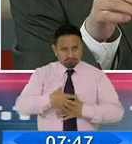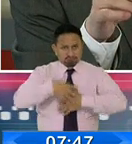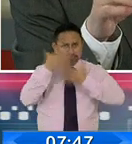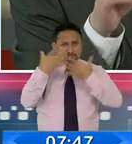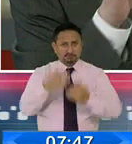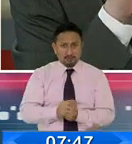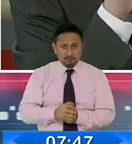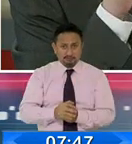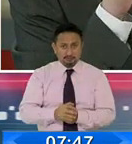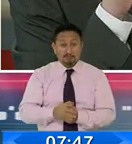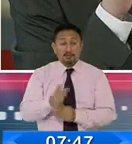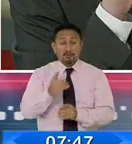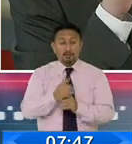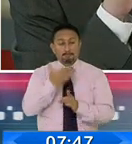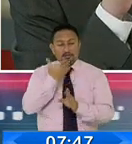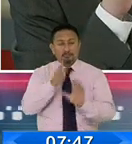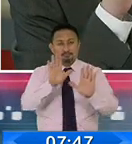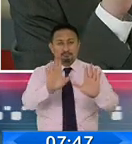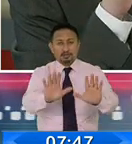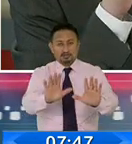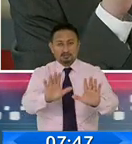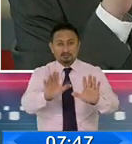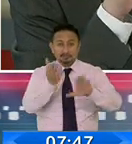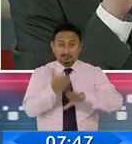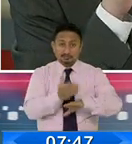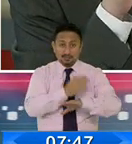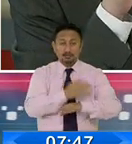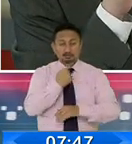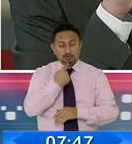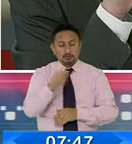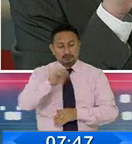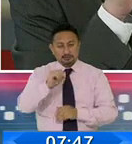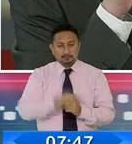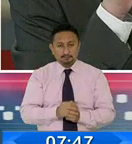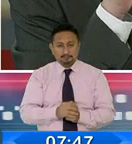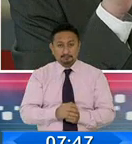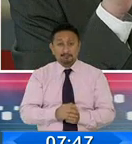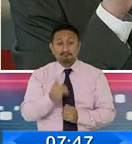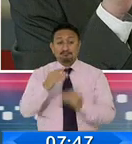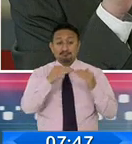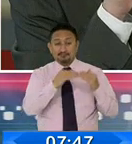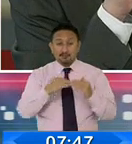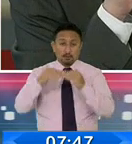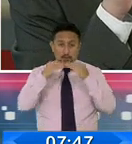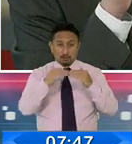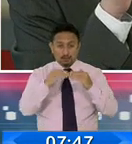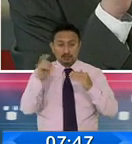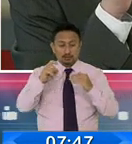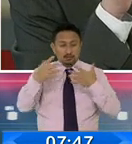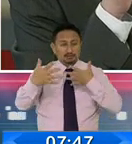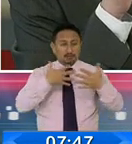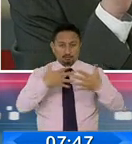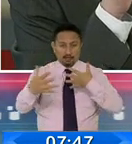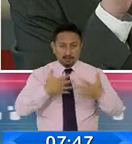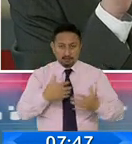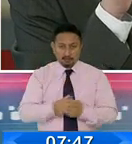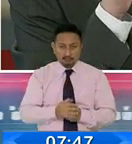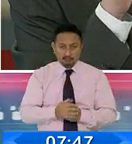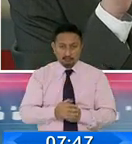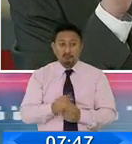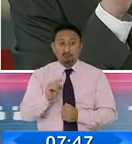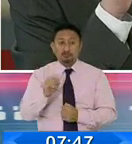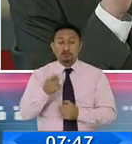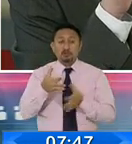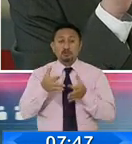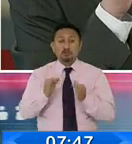y por eso es mejor detenerlo a tiempo. Y yo siempre insisto, no va haber democracia sin transparencia. Y la única manera de